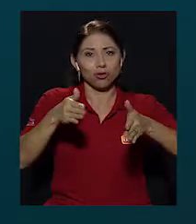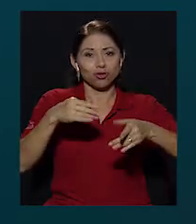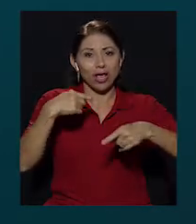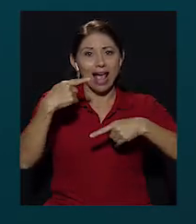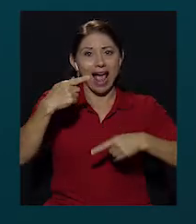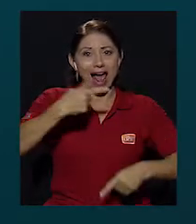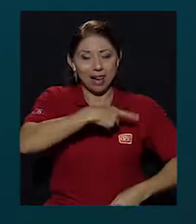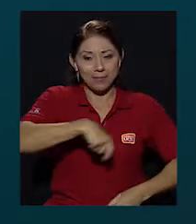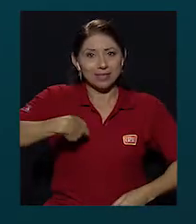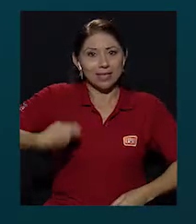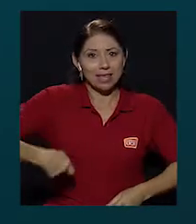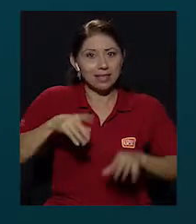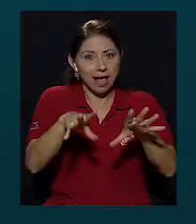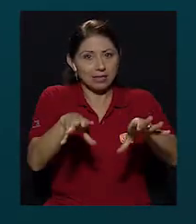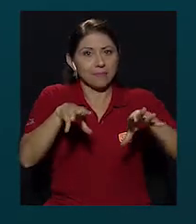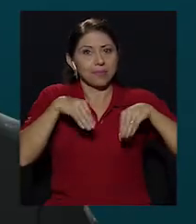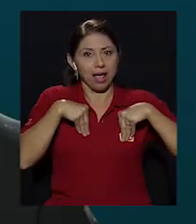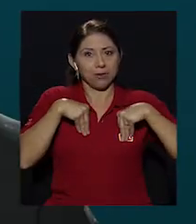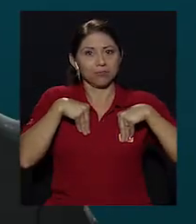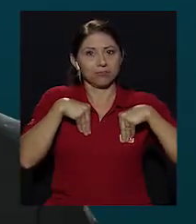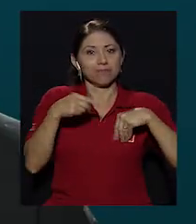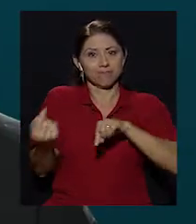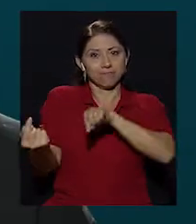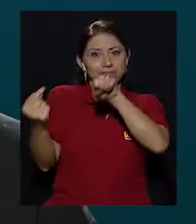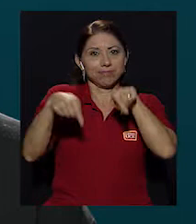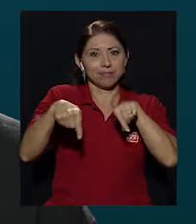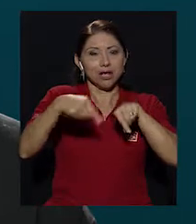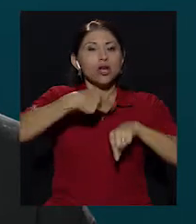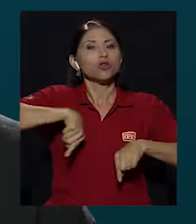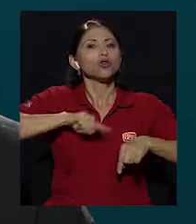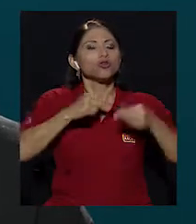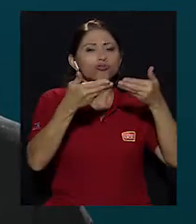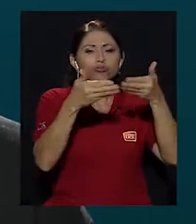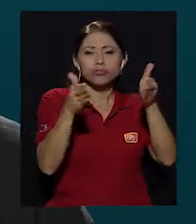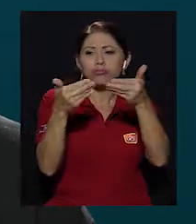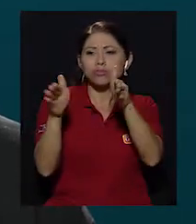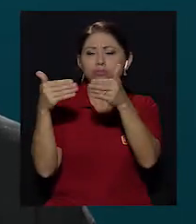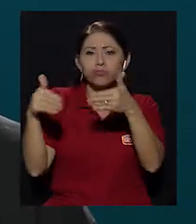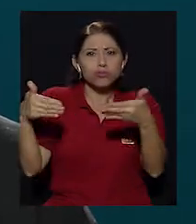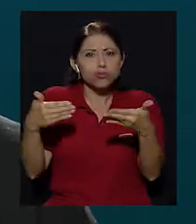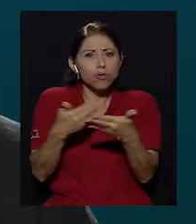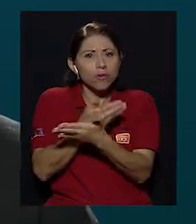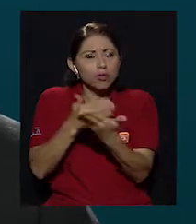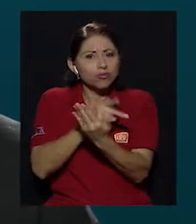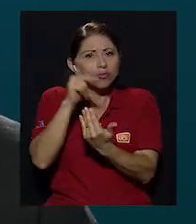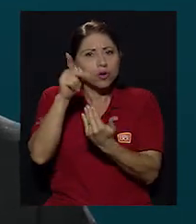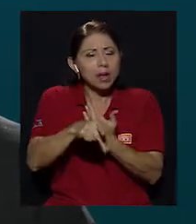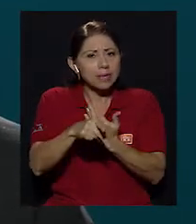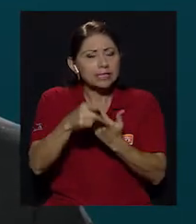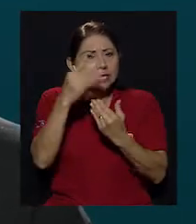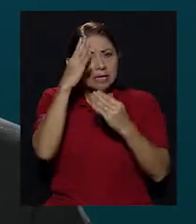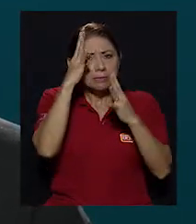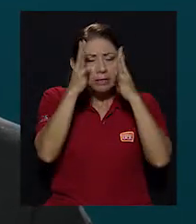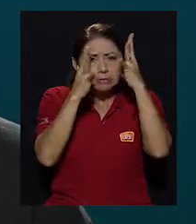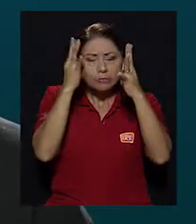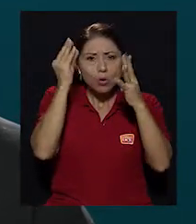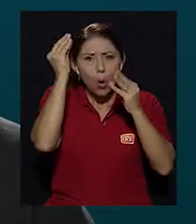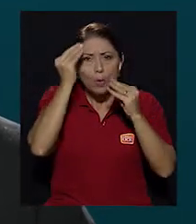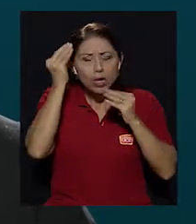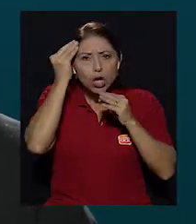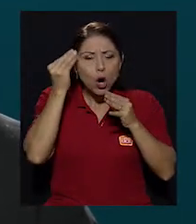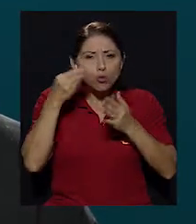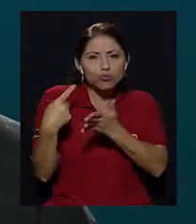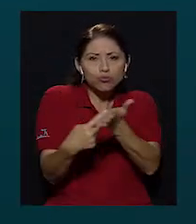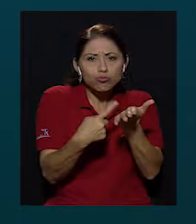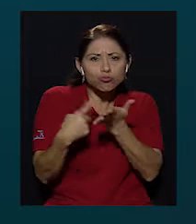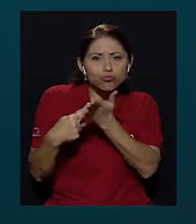presidencia que aceptaron nuestra invitación y en donde abrimos novedosos espacios de generación de opinión y análisis del discurso